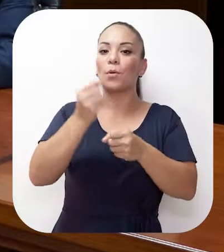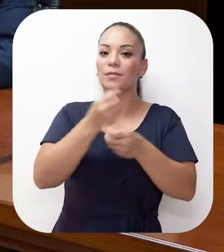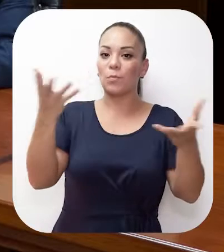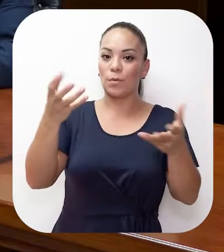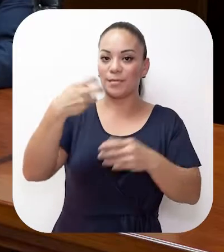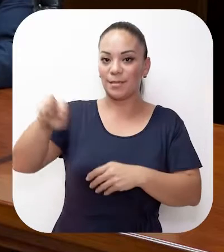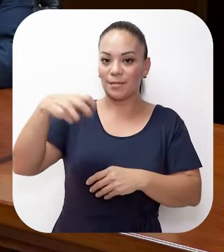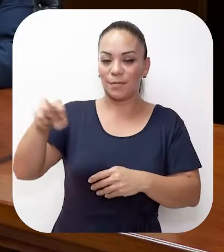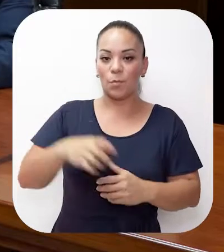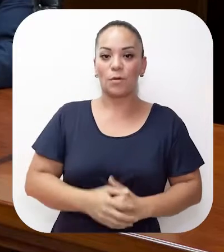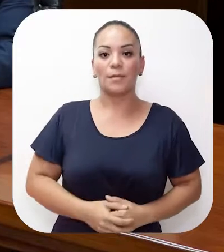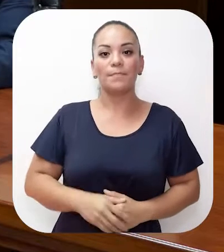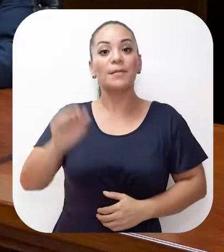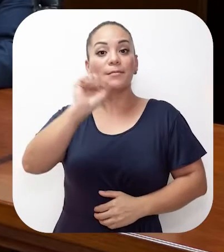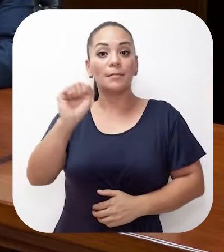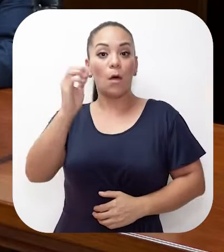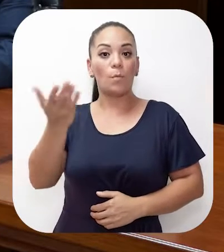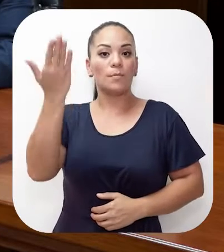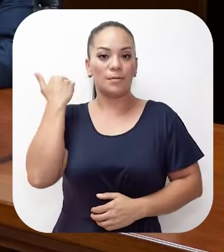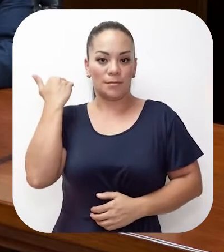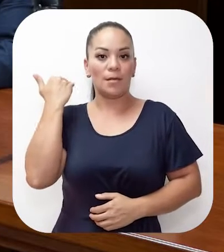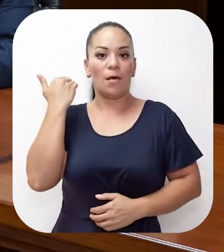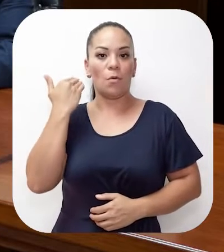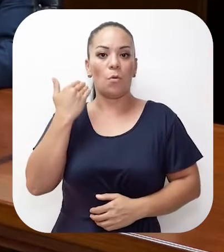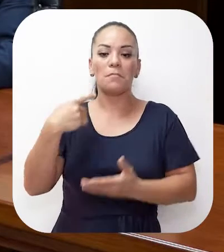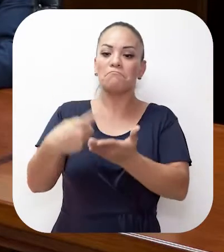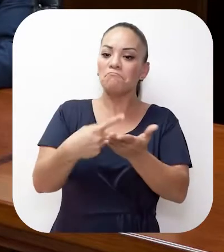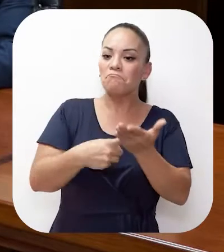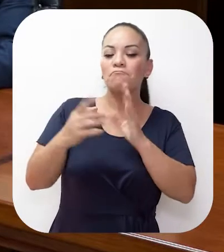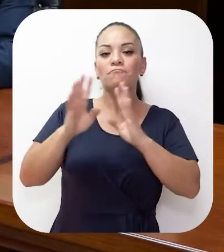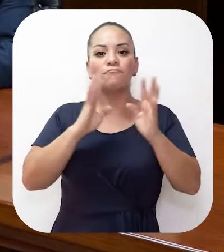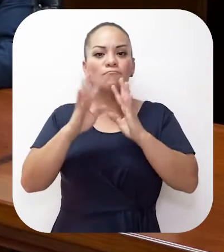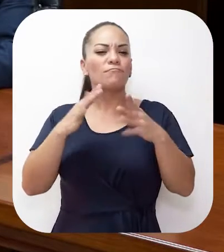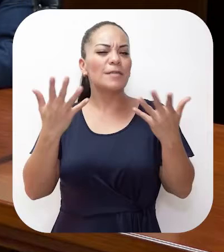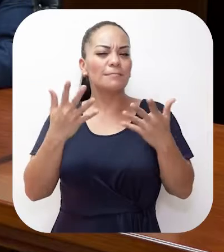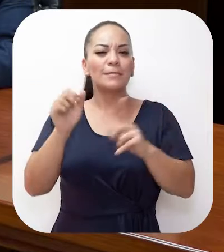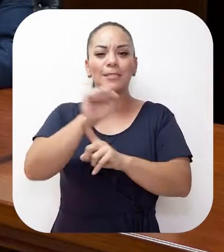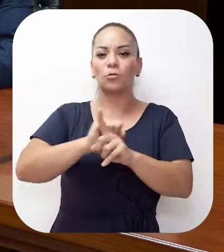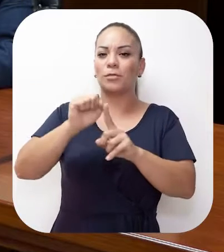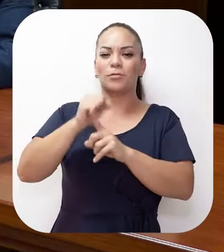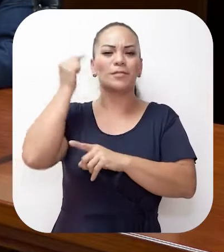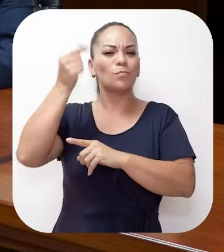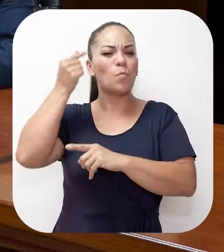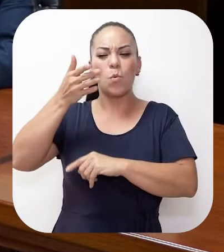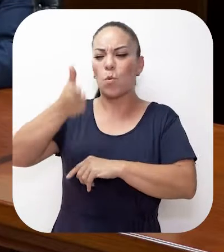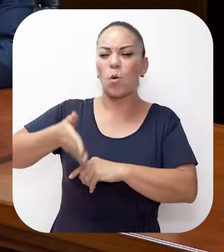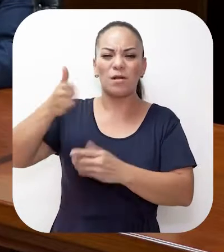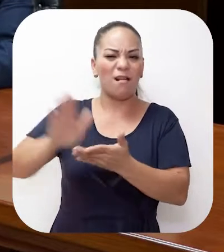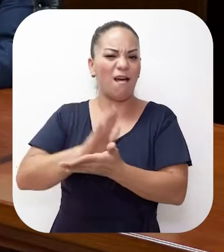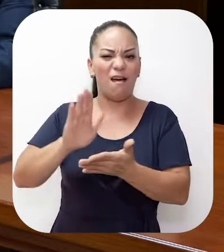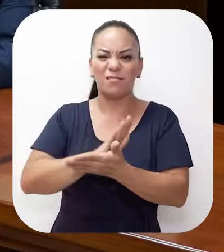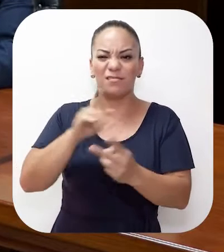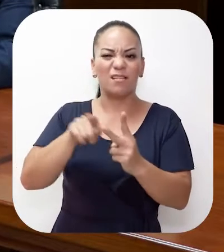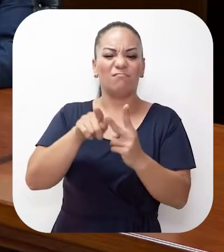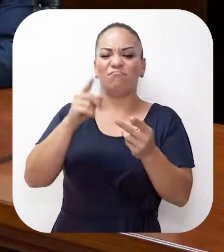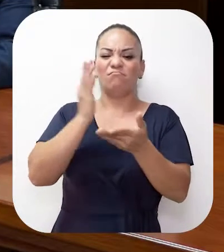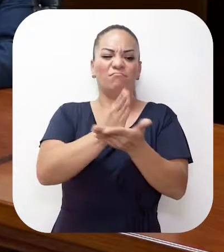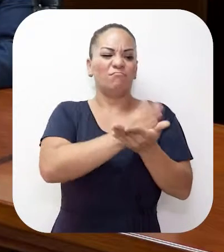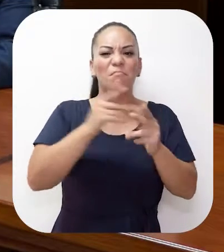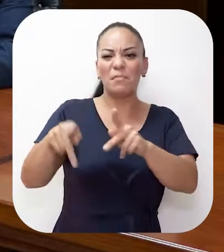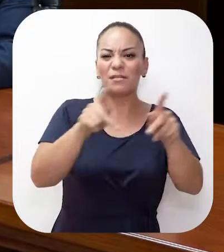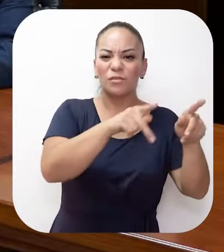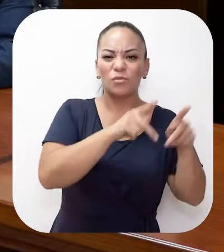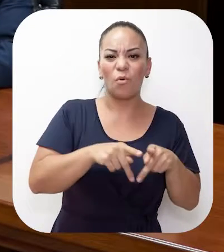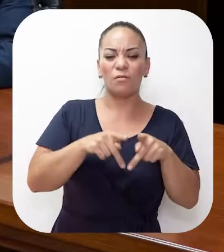ministro de Obras Públicas y Transportes. El sábado hablamos de las burocracias y las necedades de ciertos